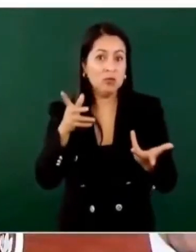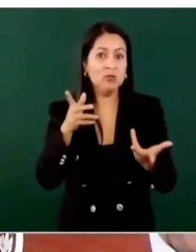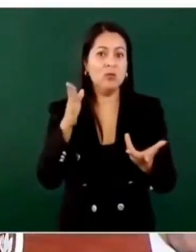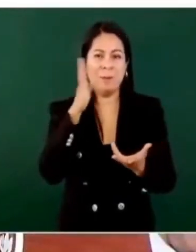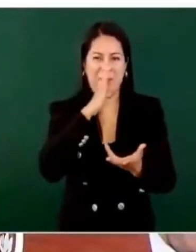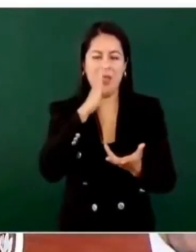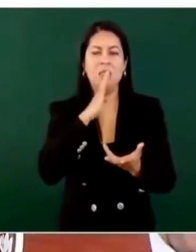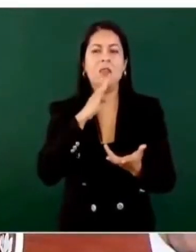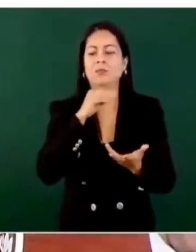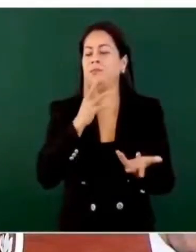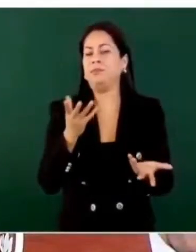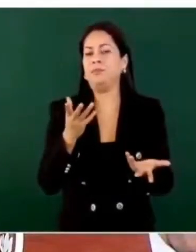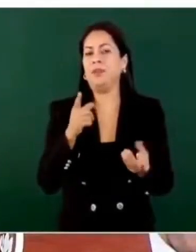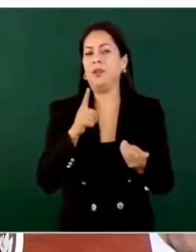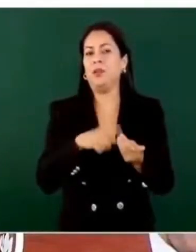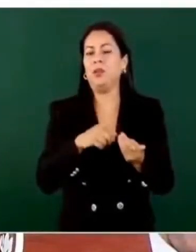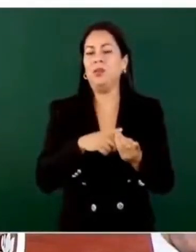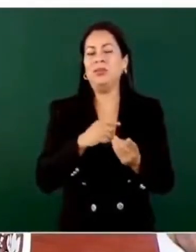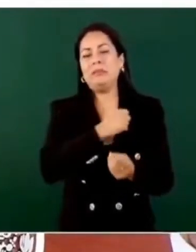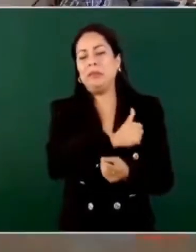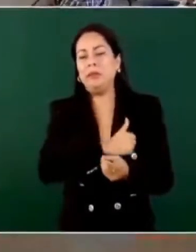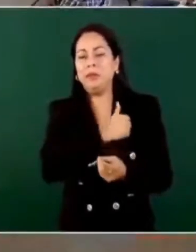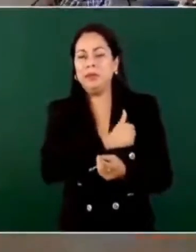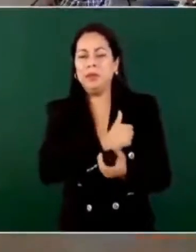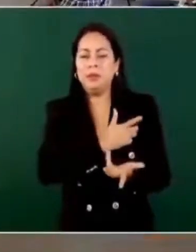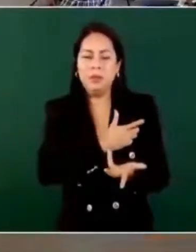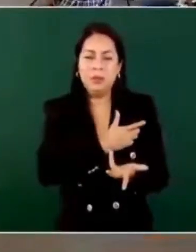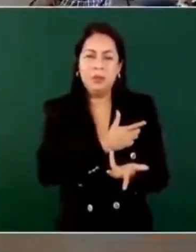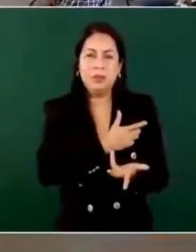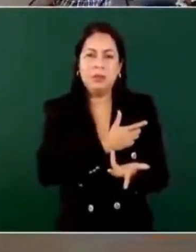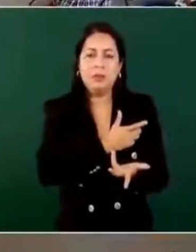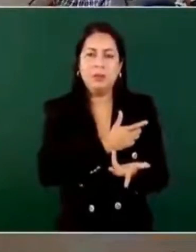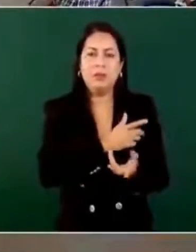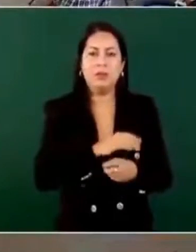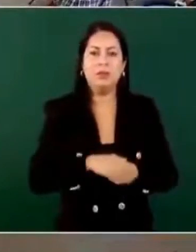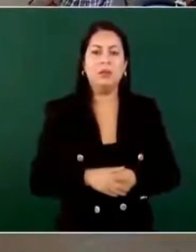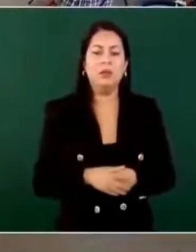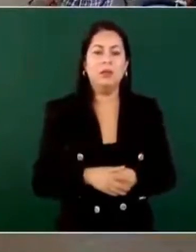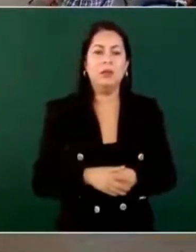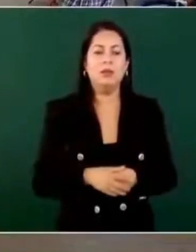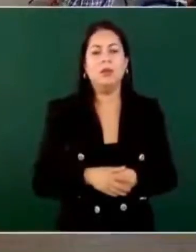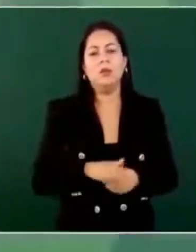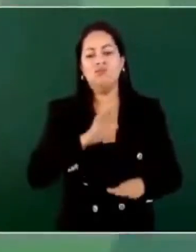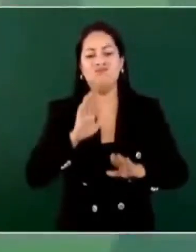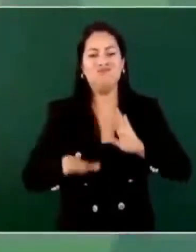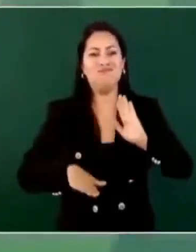Donde se lamentablemente perdieron la vida